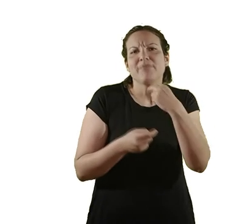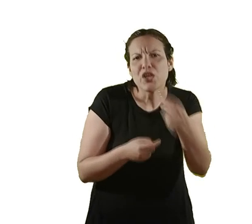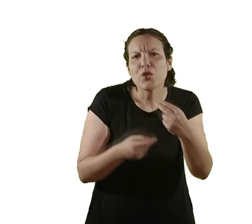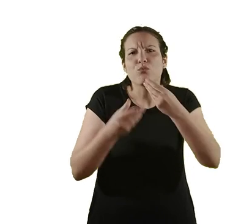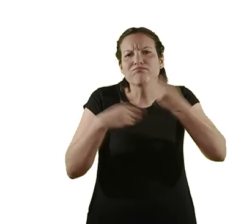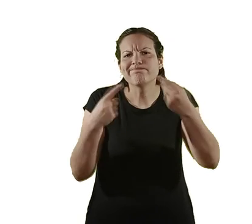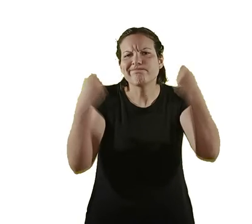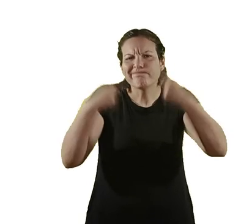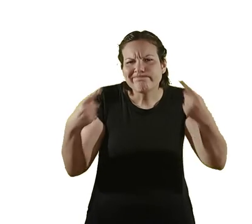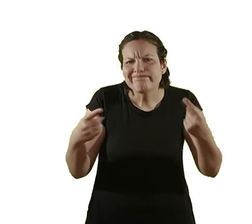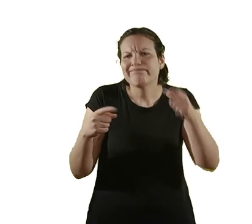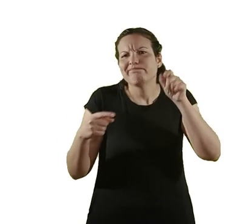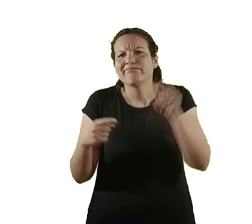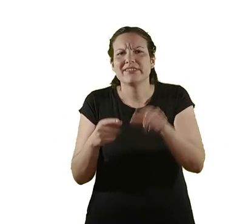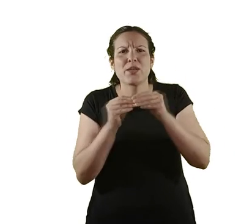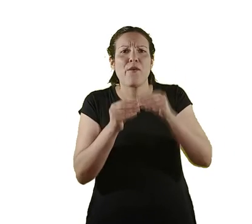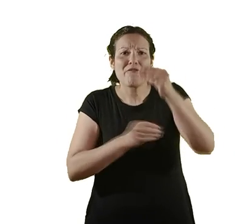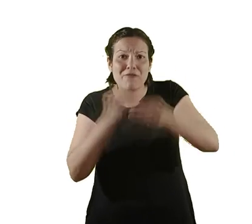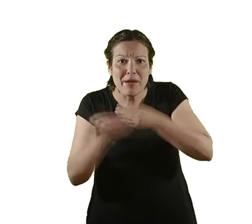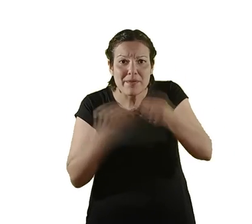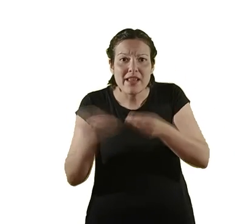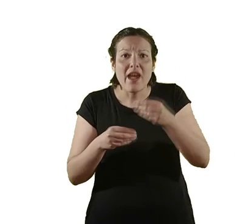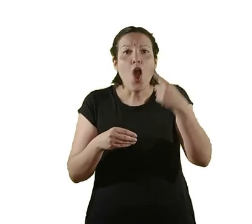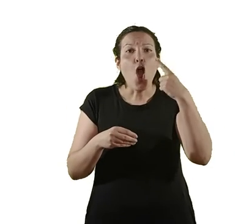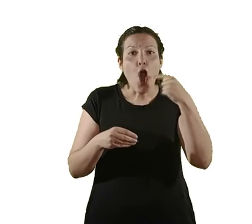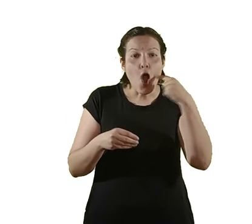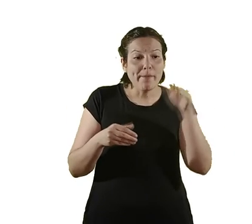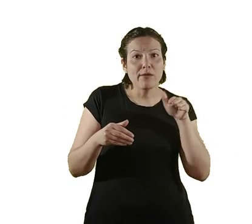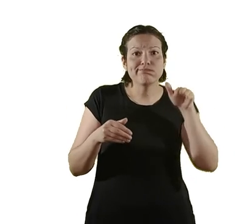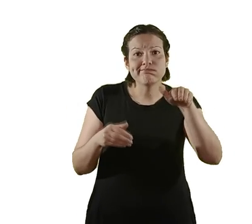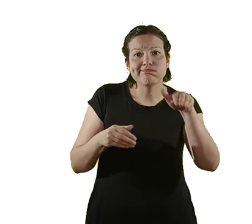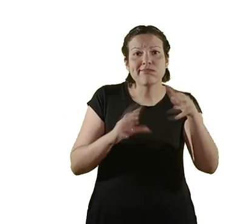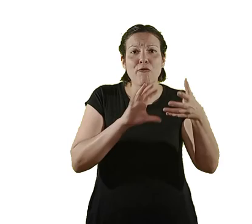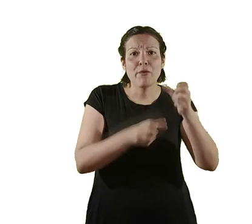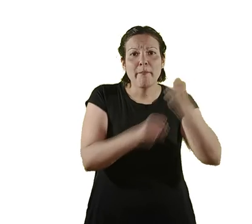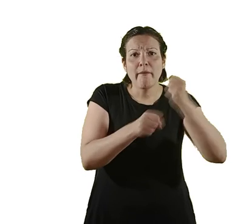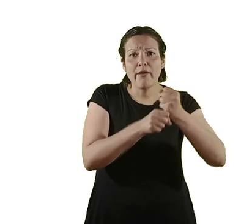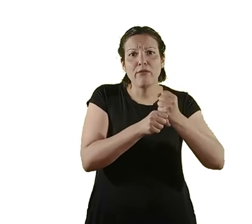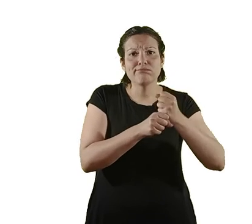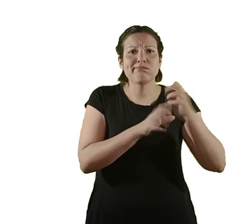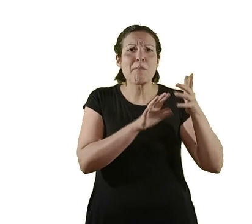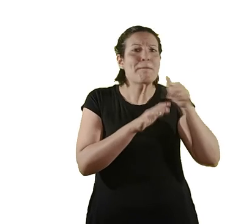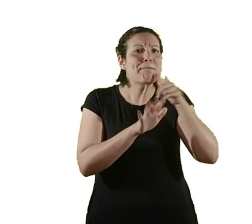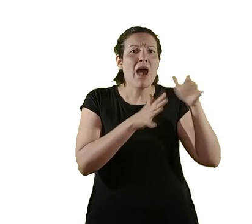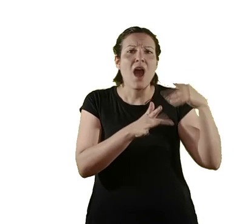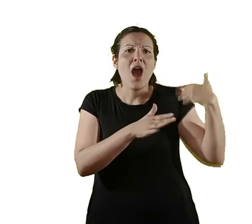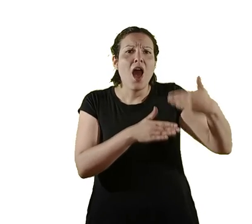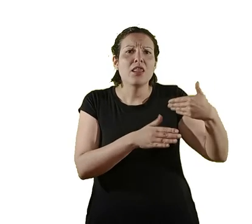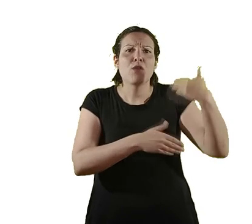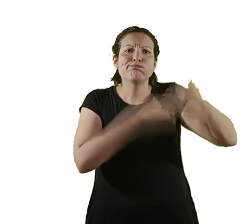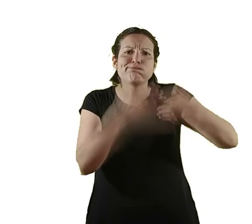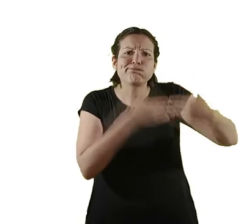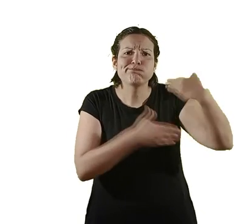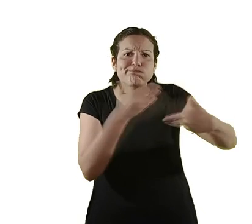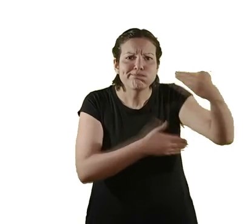cualquier situación familiar análoga, los varones siguen produciendo de una manera muy parecida como producían